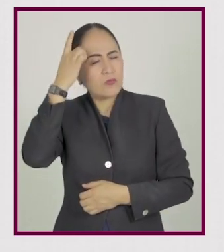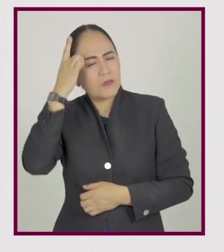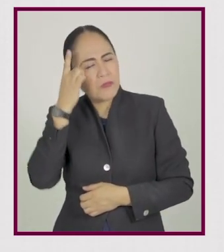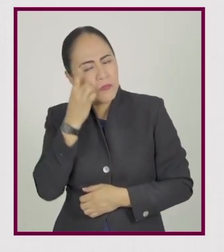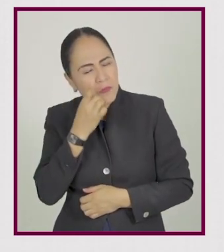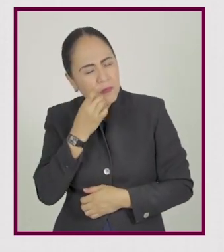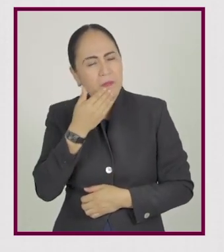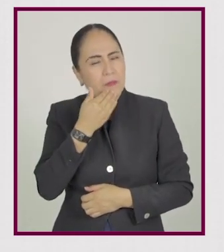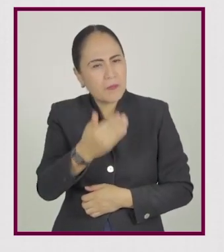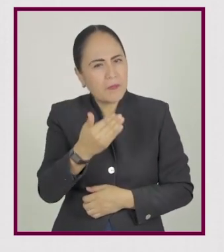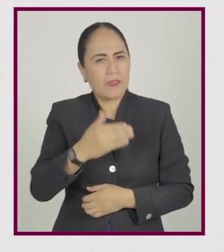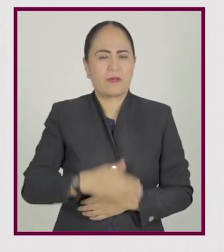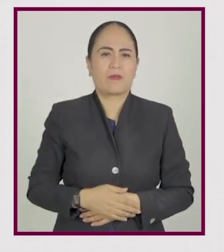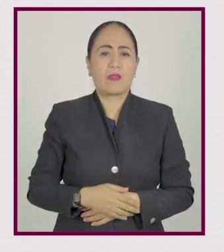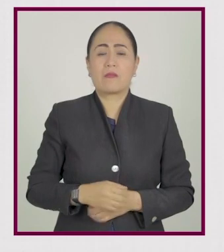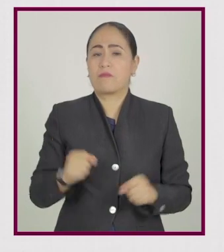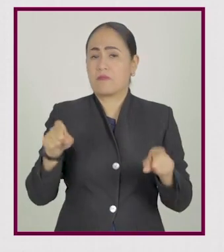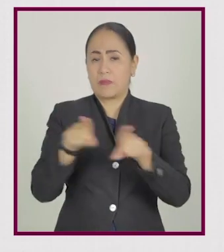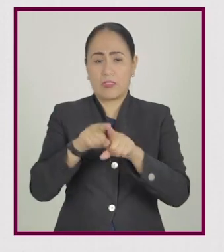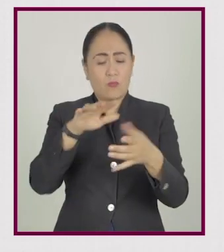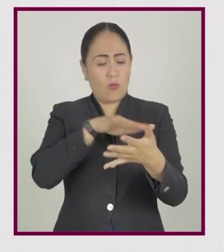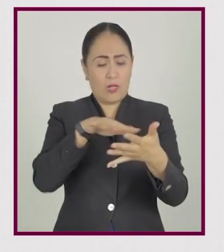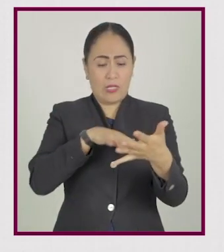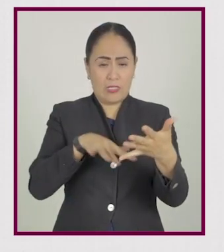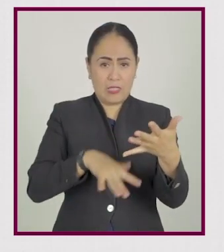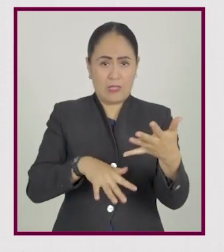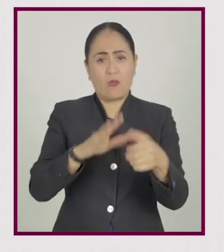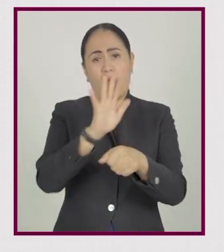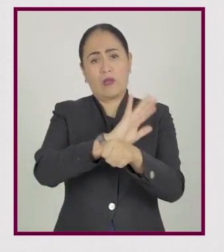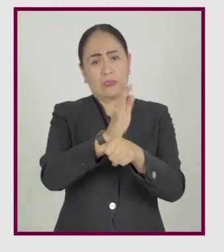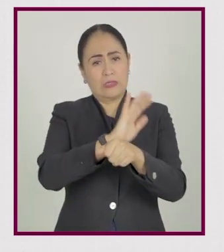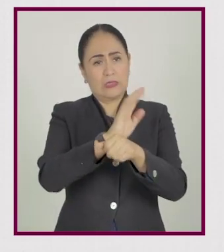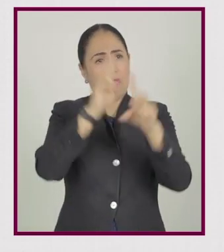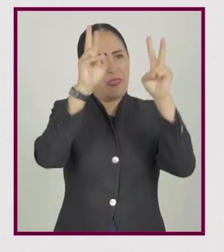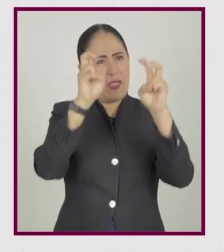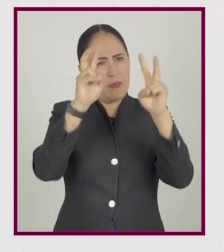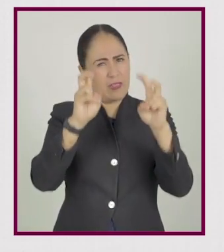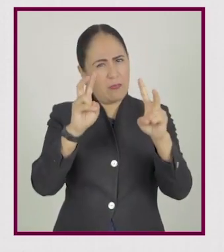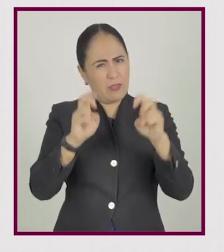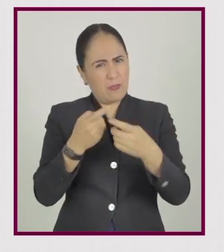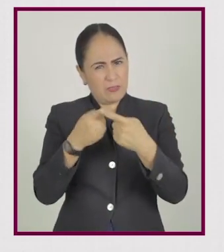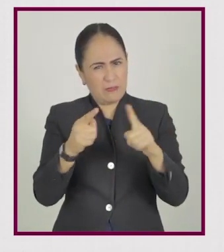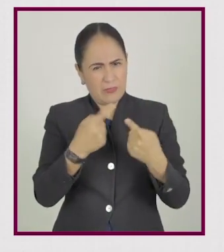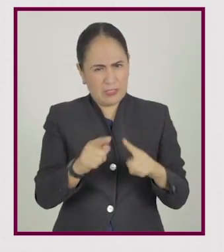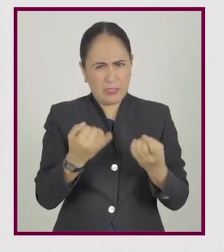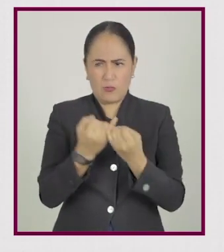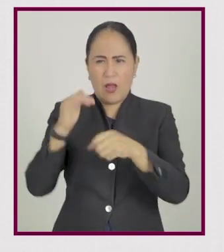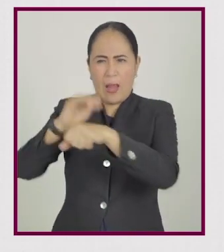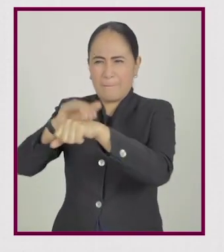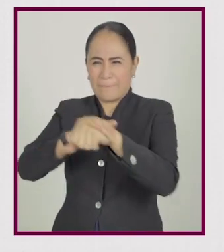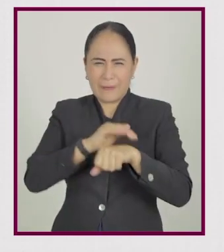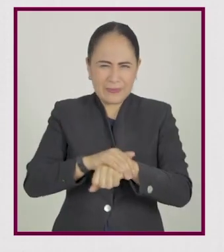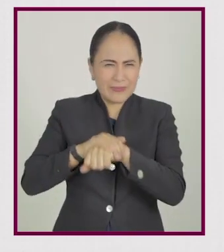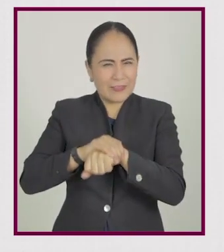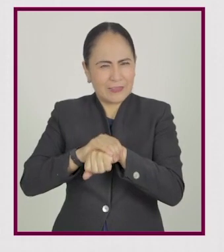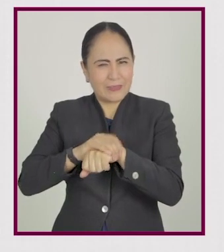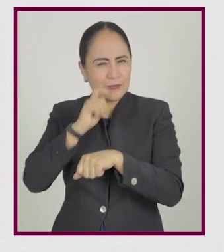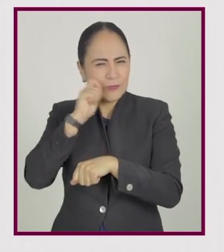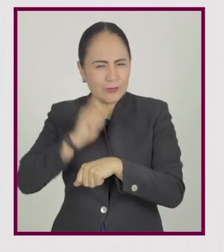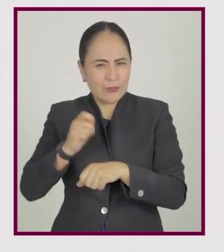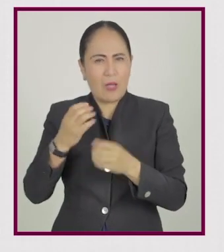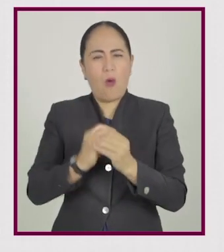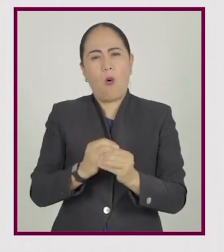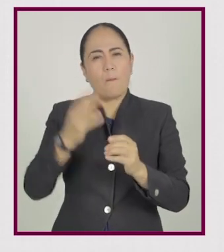Durmiendo, teniendo una buena higiene del sueño. También leyendo, viendo películas, estableciendo amistades,